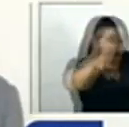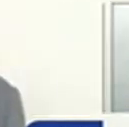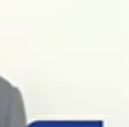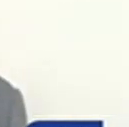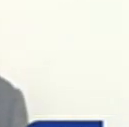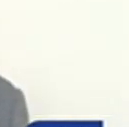medida que está.